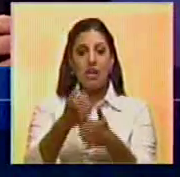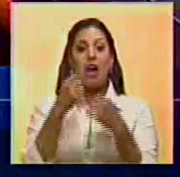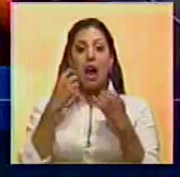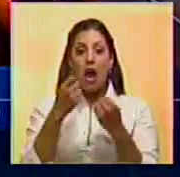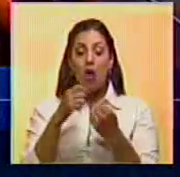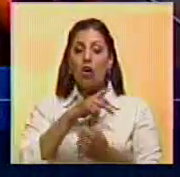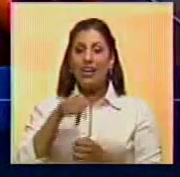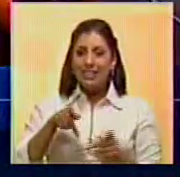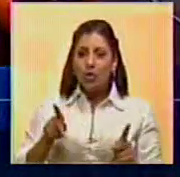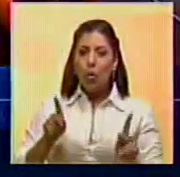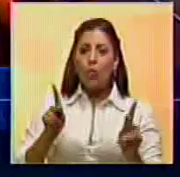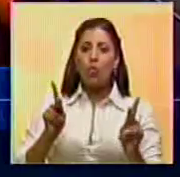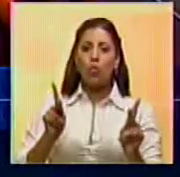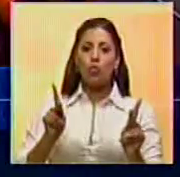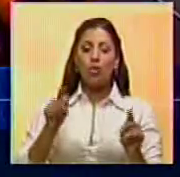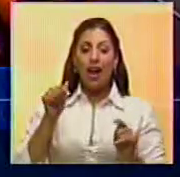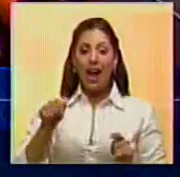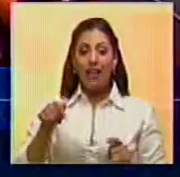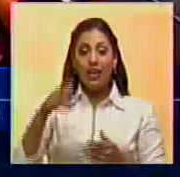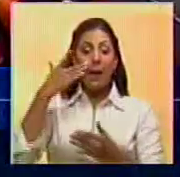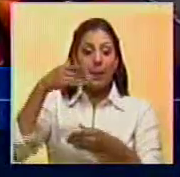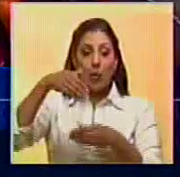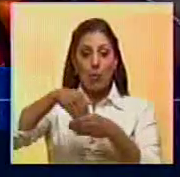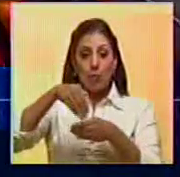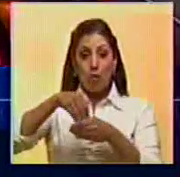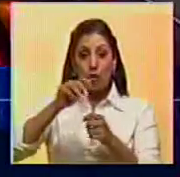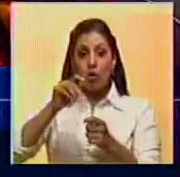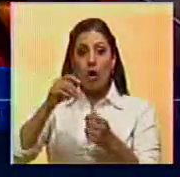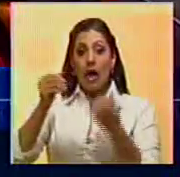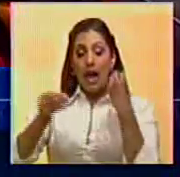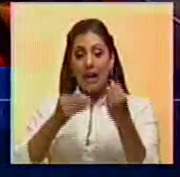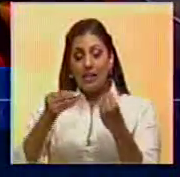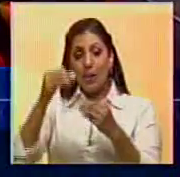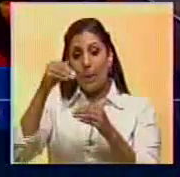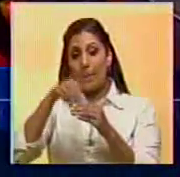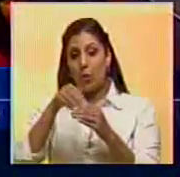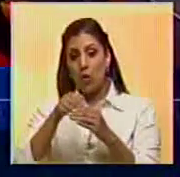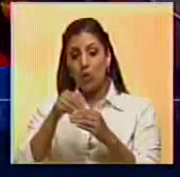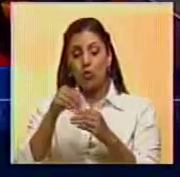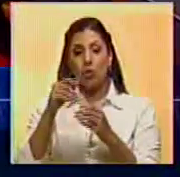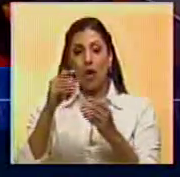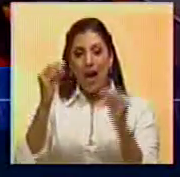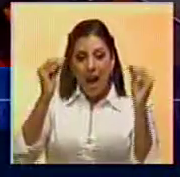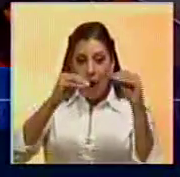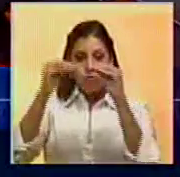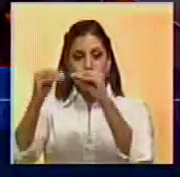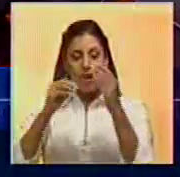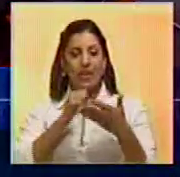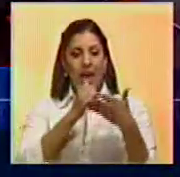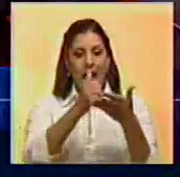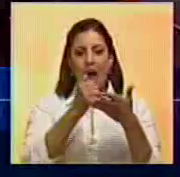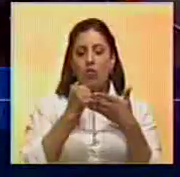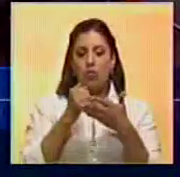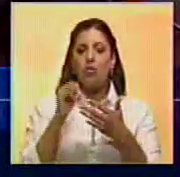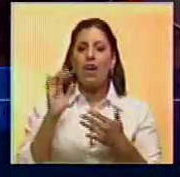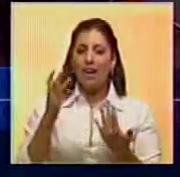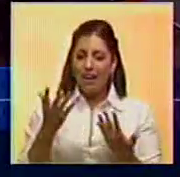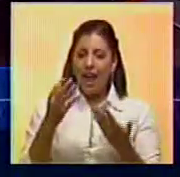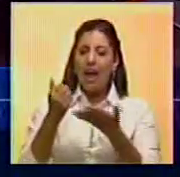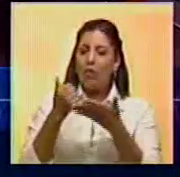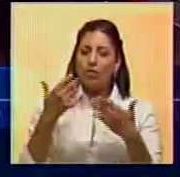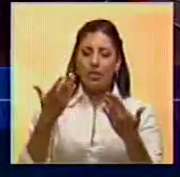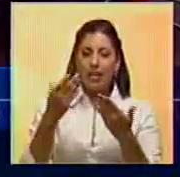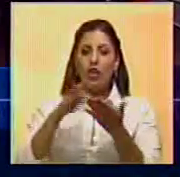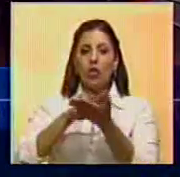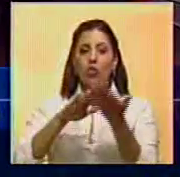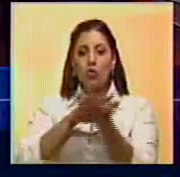y hacer la elección por consenso, hacer la elección de mutuo acuerdo, ayudaría a eso, ayudaría